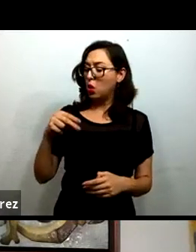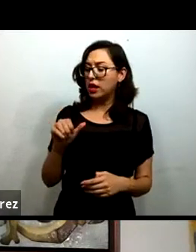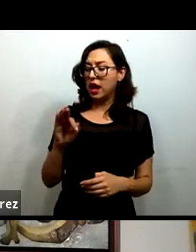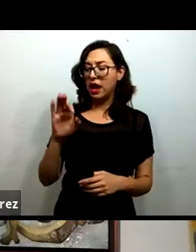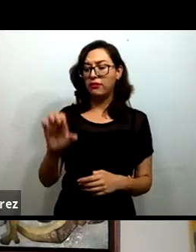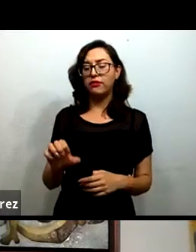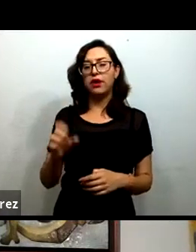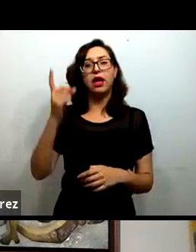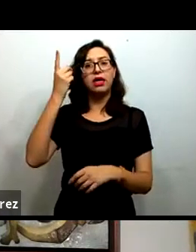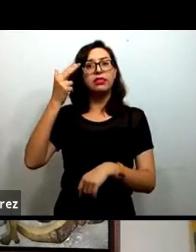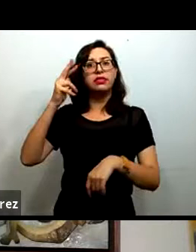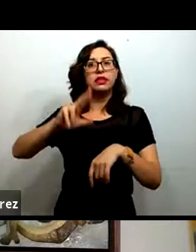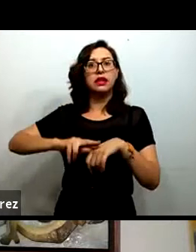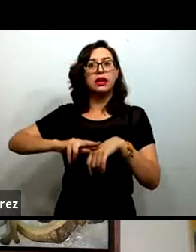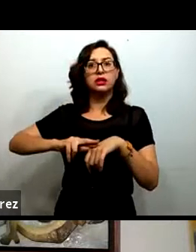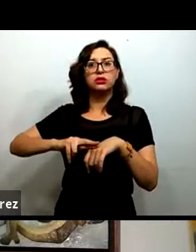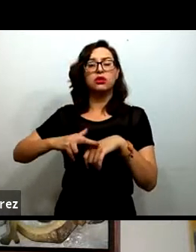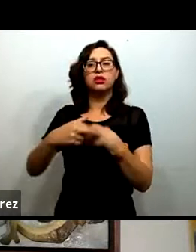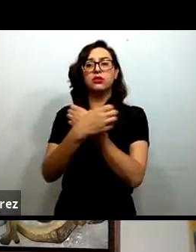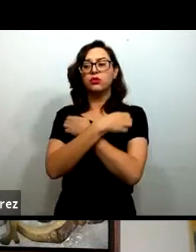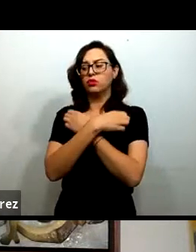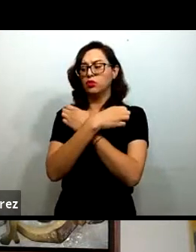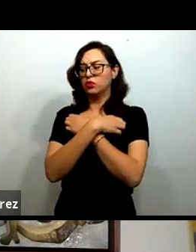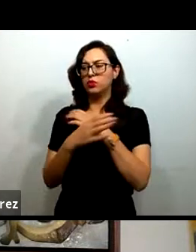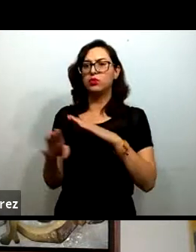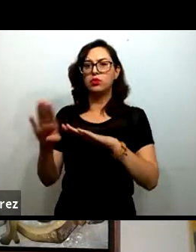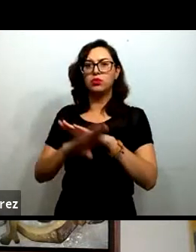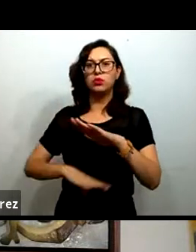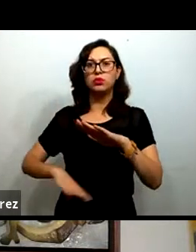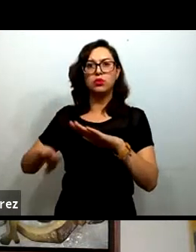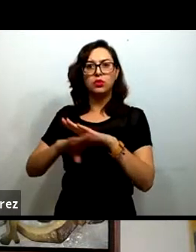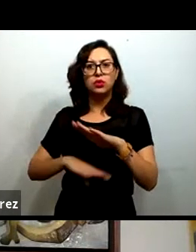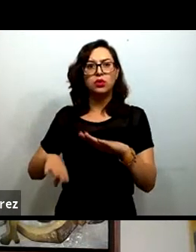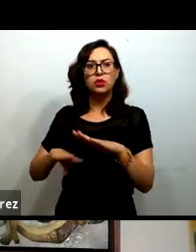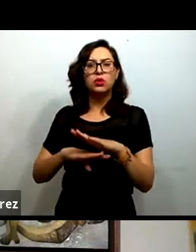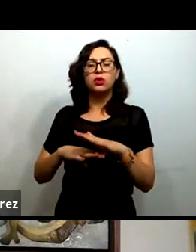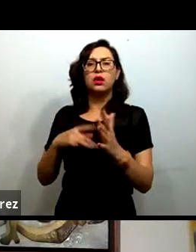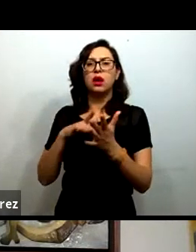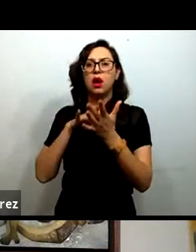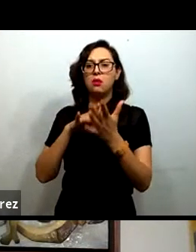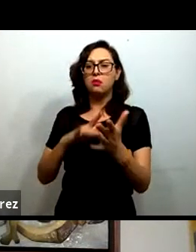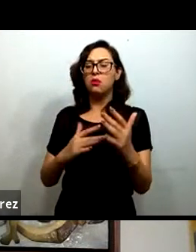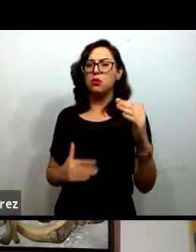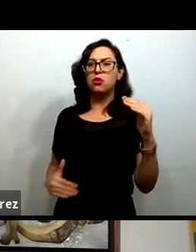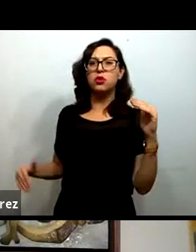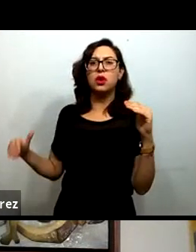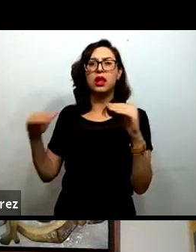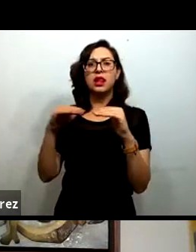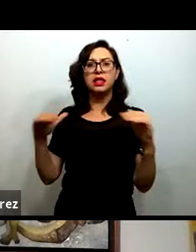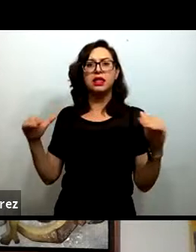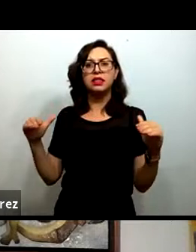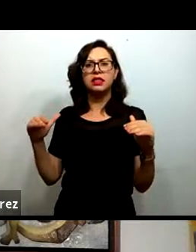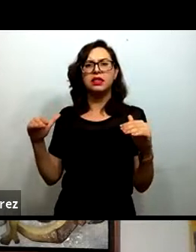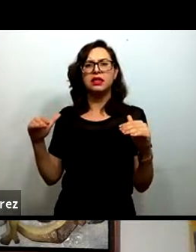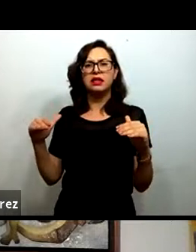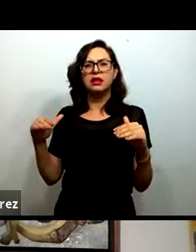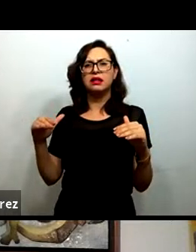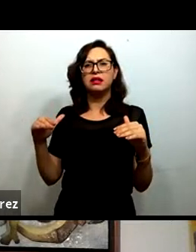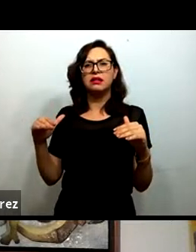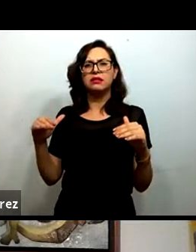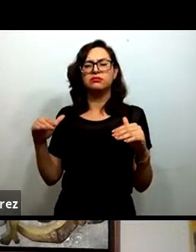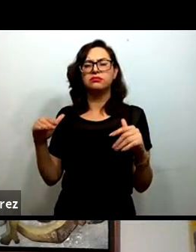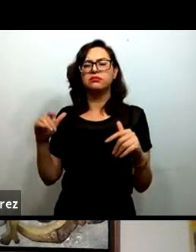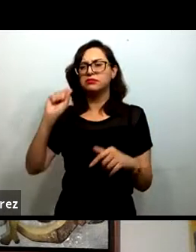general de Educación Básica y directora de Programas de Apoyo a la Equidad en Secretaría de la Educación de Guanajuato.